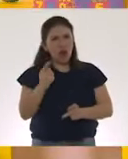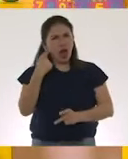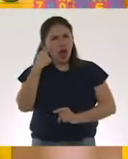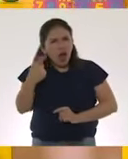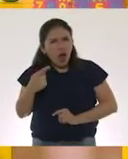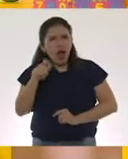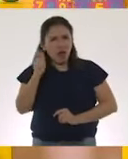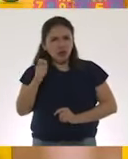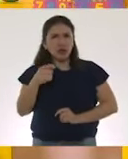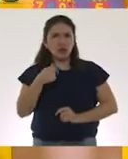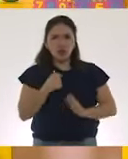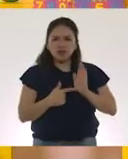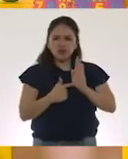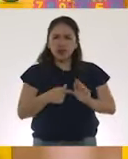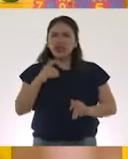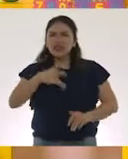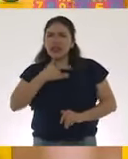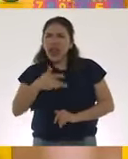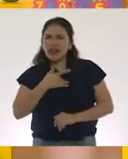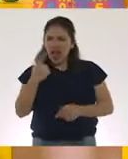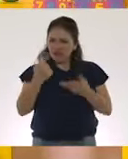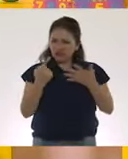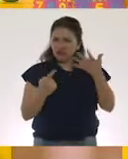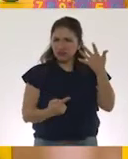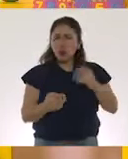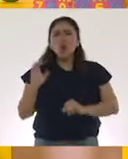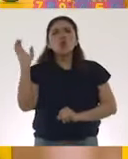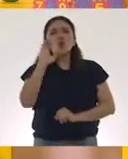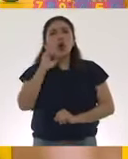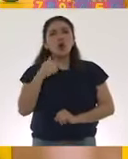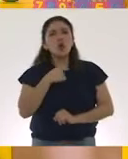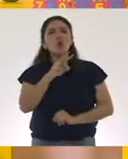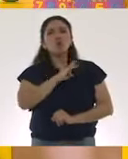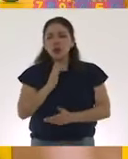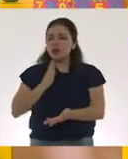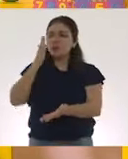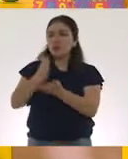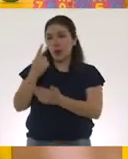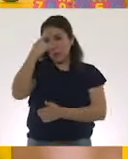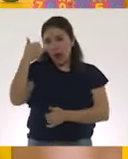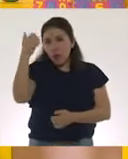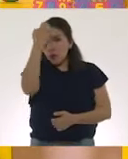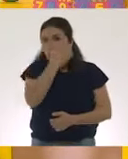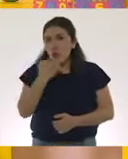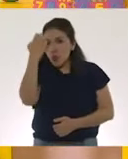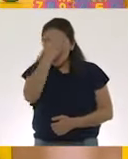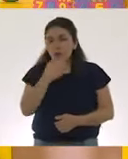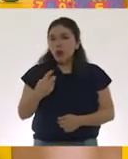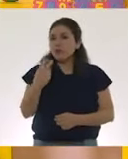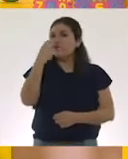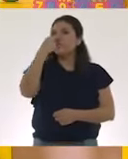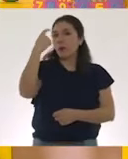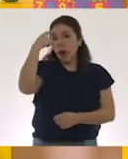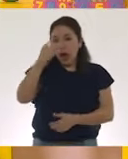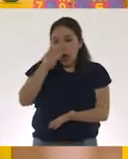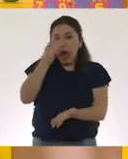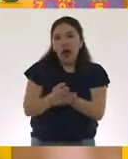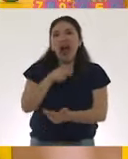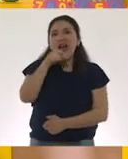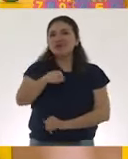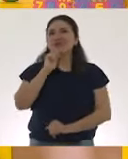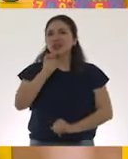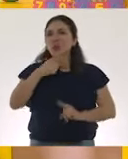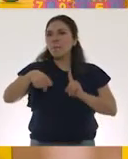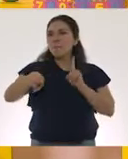presentado estos signos y síntomas. ¿Cuándo nos podemos hacer una prueba para verificar o confirmar